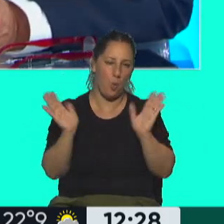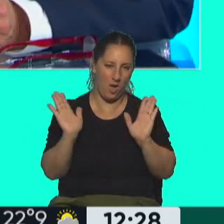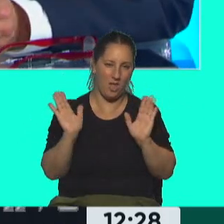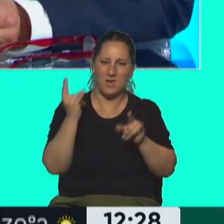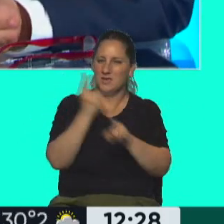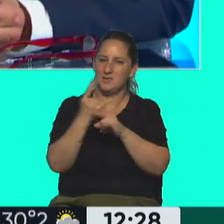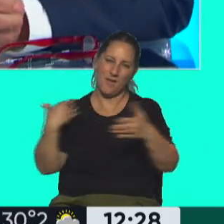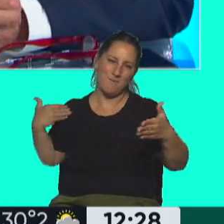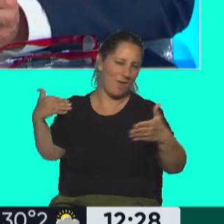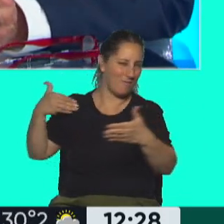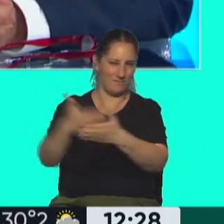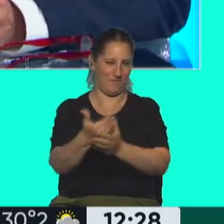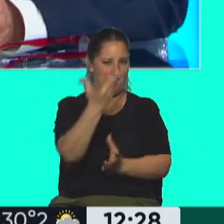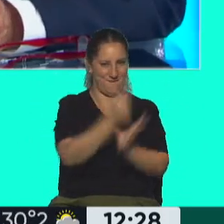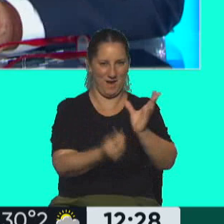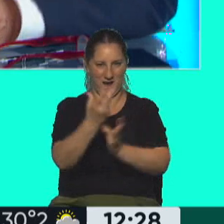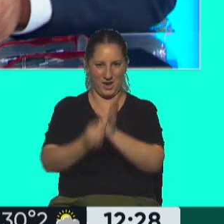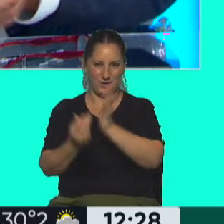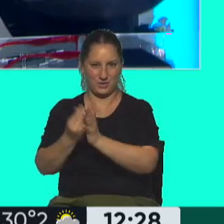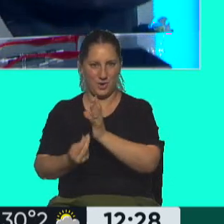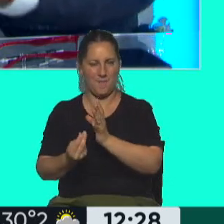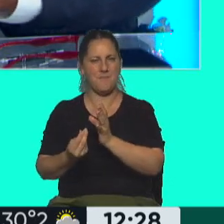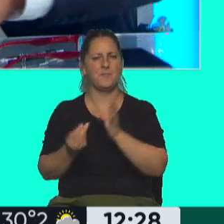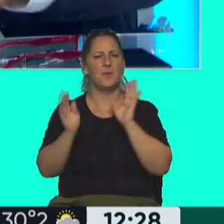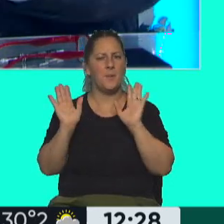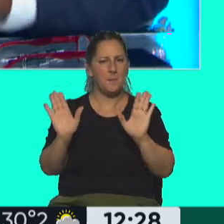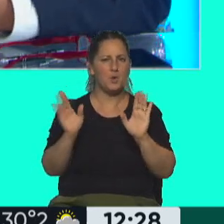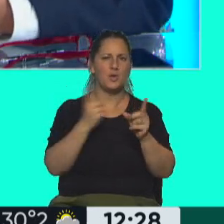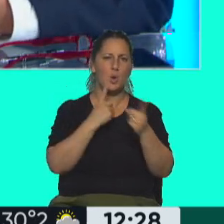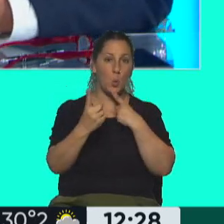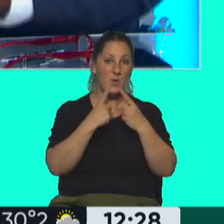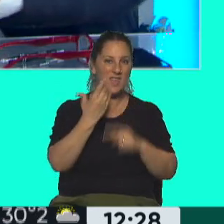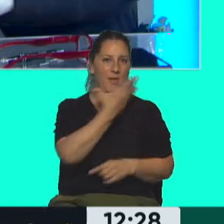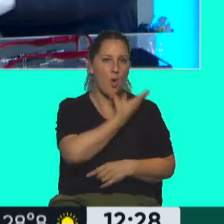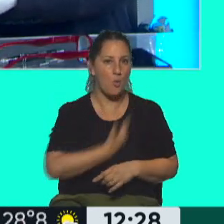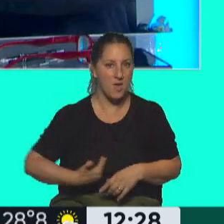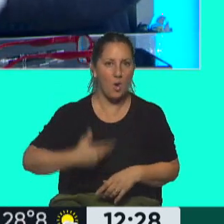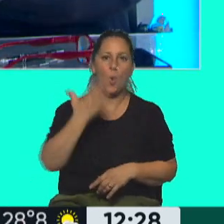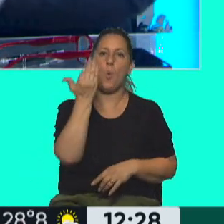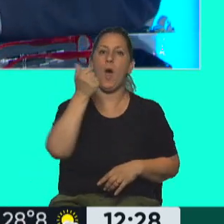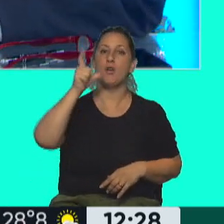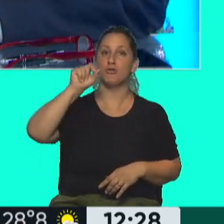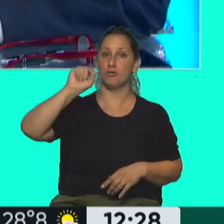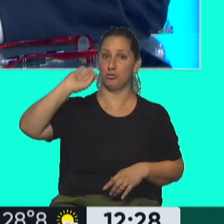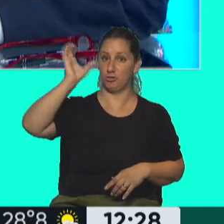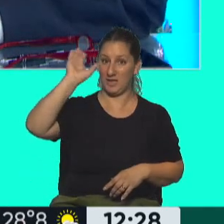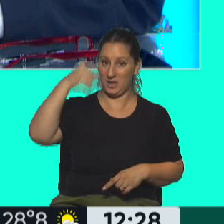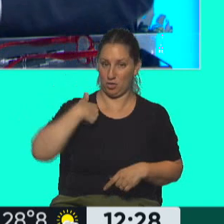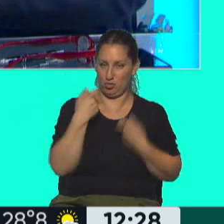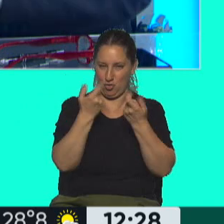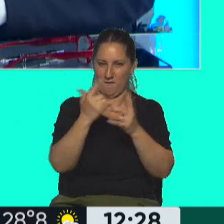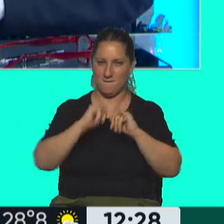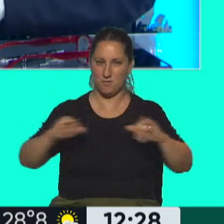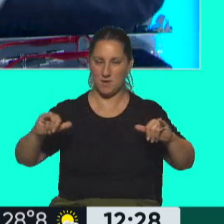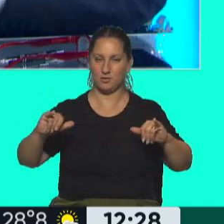han tenido pifiadas. Pero el problema es que esta es una encuesta oficial y el Banco Central, esto lo agrego como información,